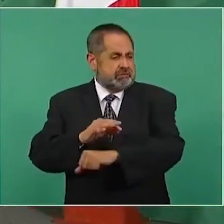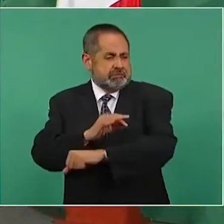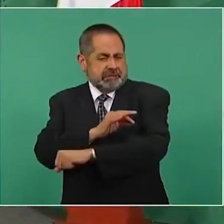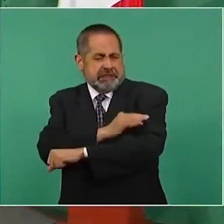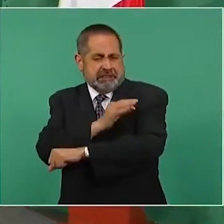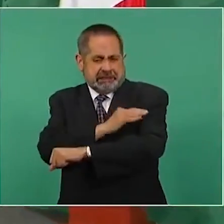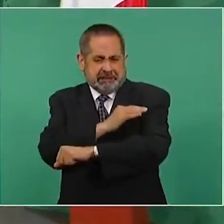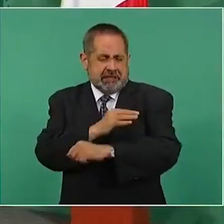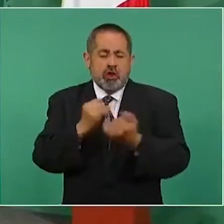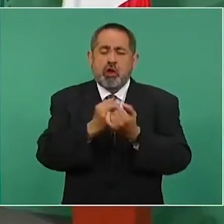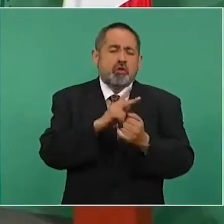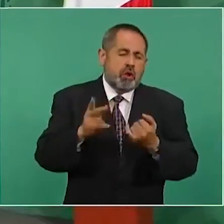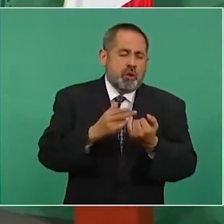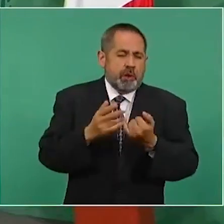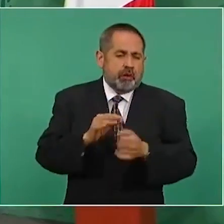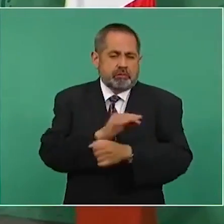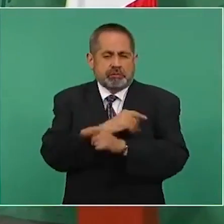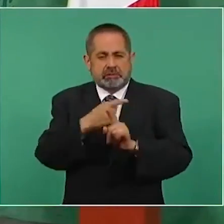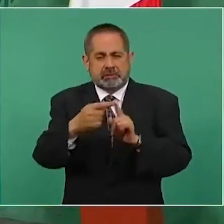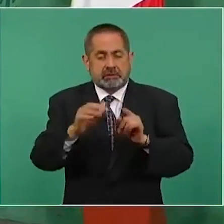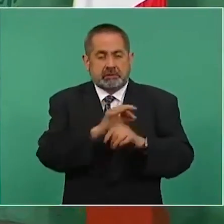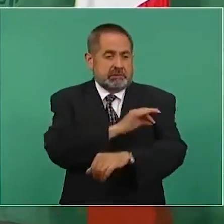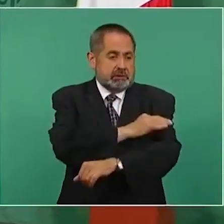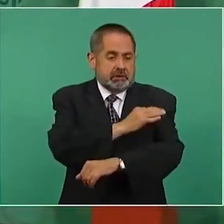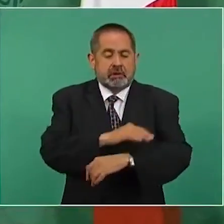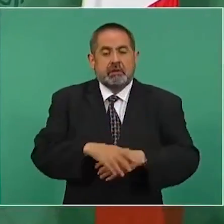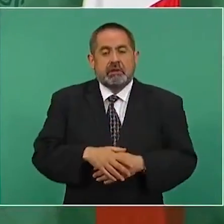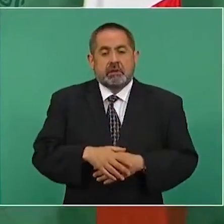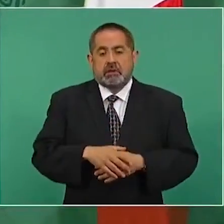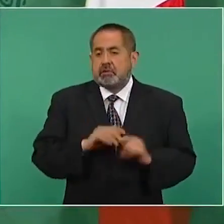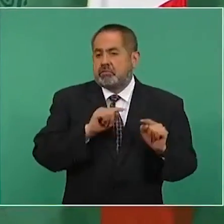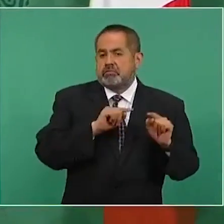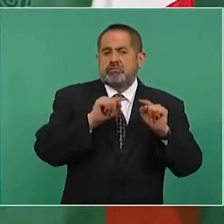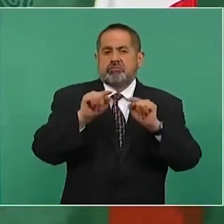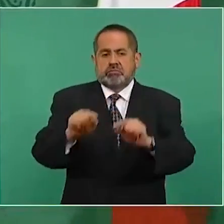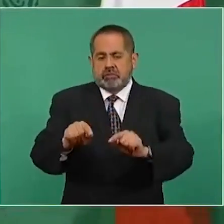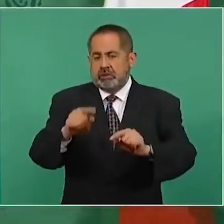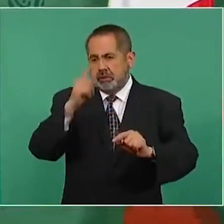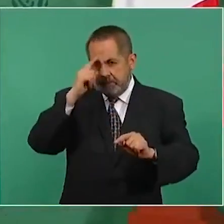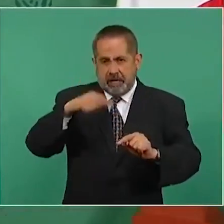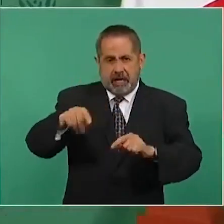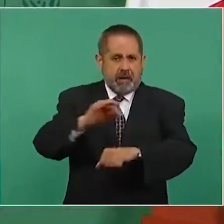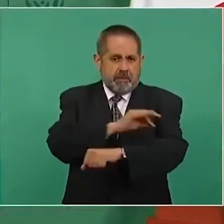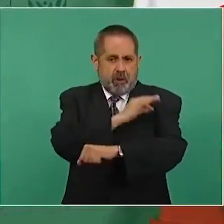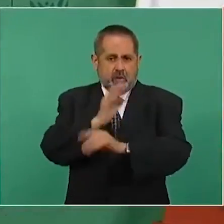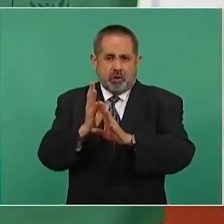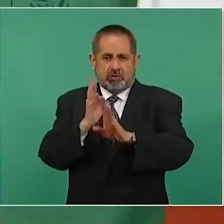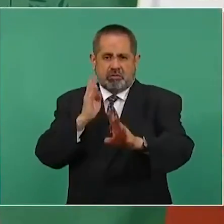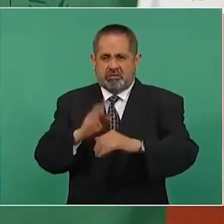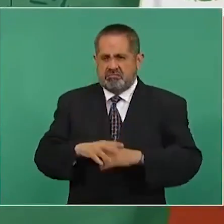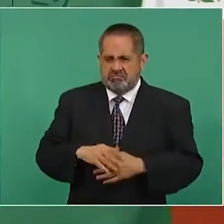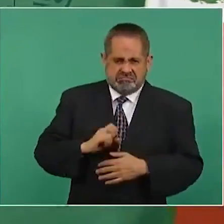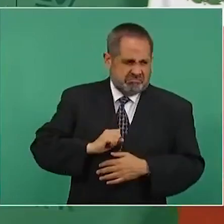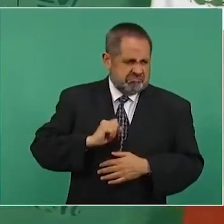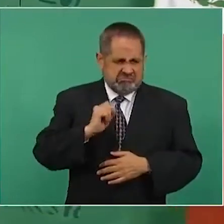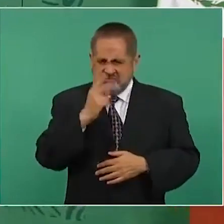pero llega al centro de vacunación, molesta,